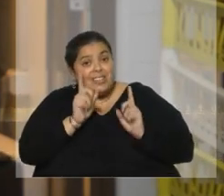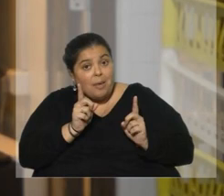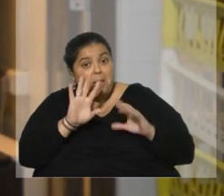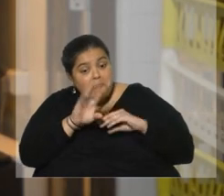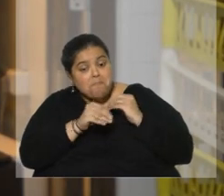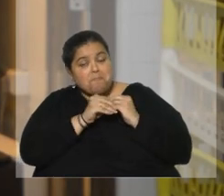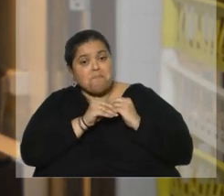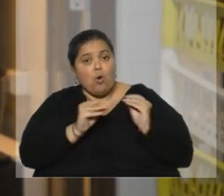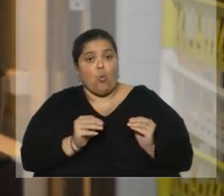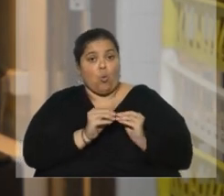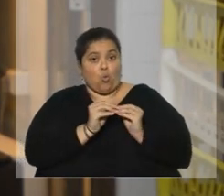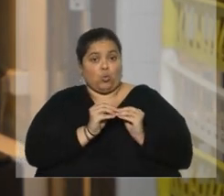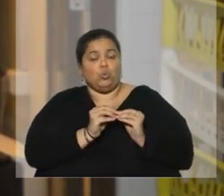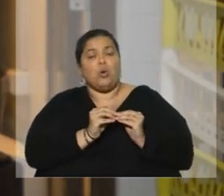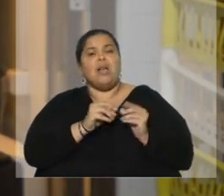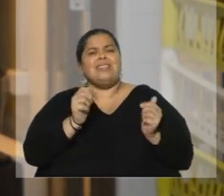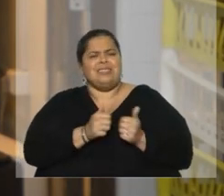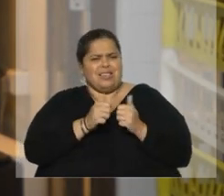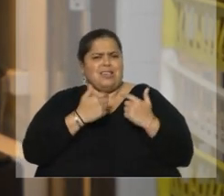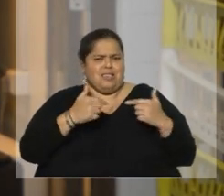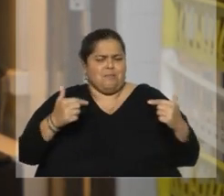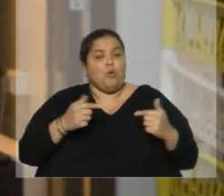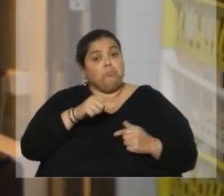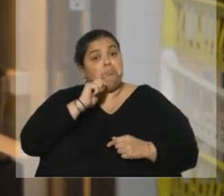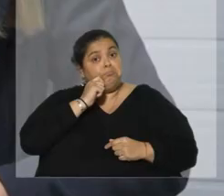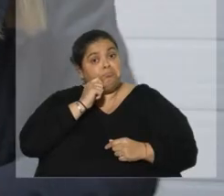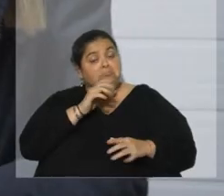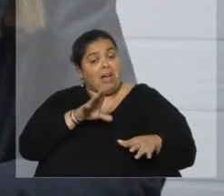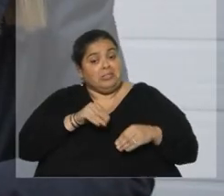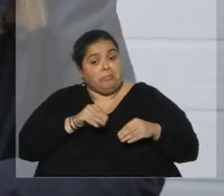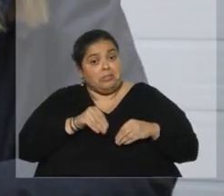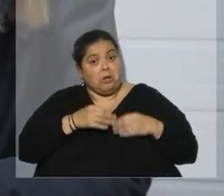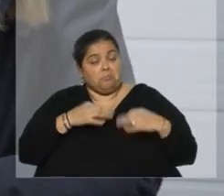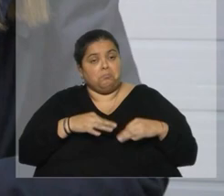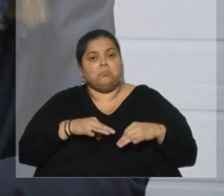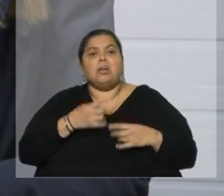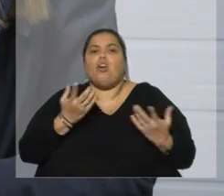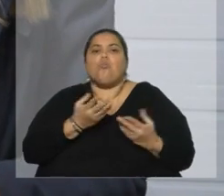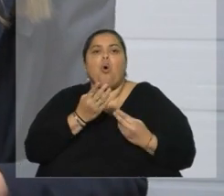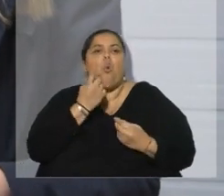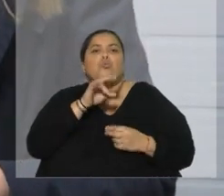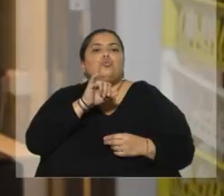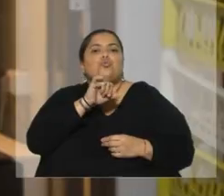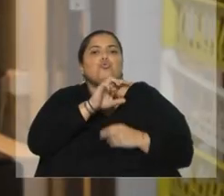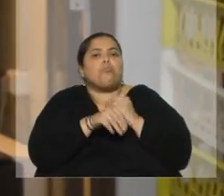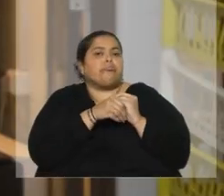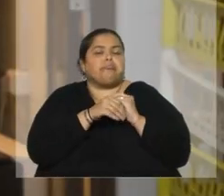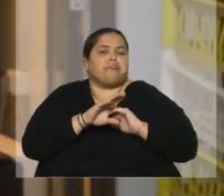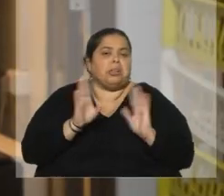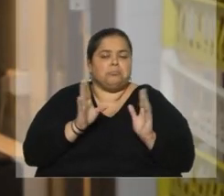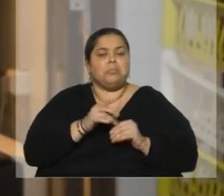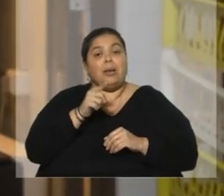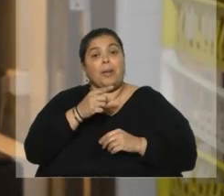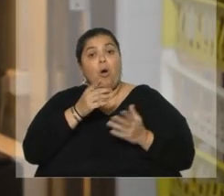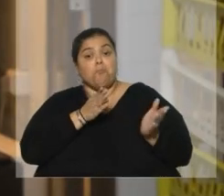realmente hemos hecho muestras y demás, y está teniendo muy buena aceptación, así que es como un botánico más. Obviamente tiene esa combinación